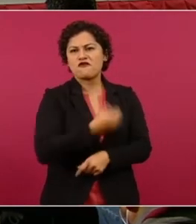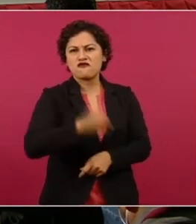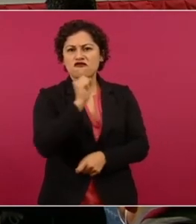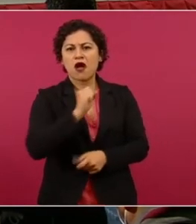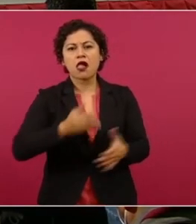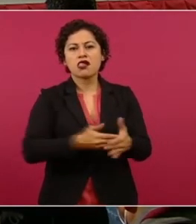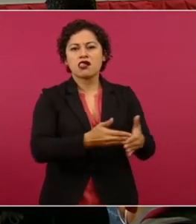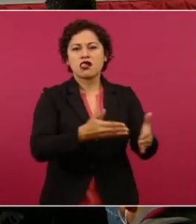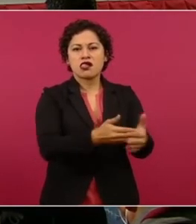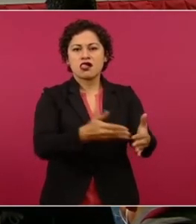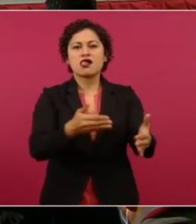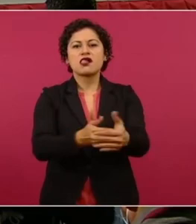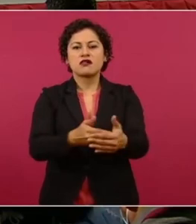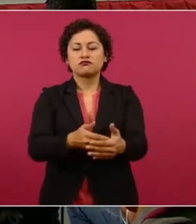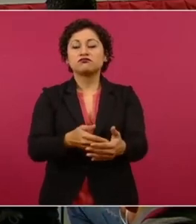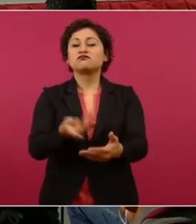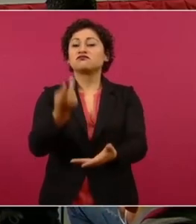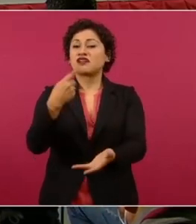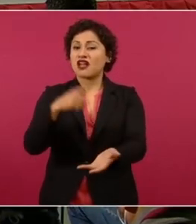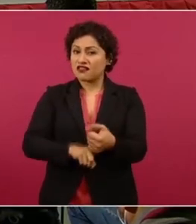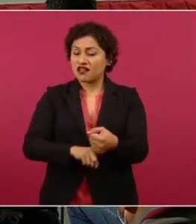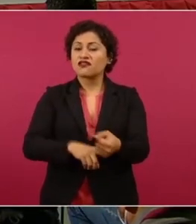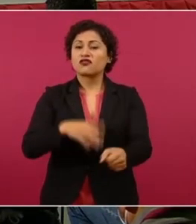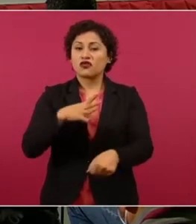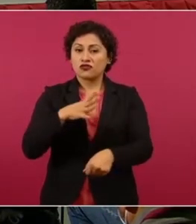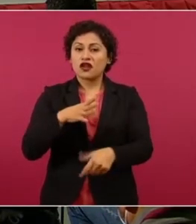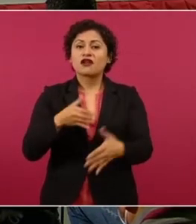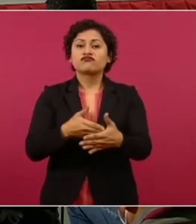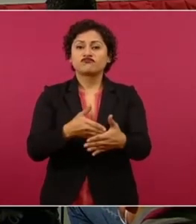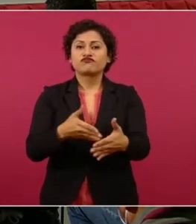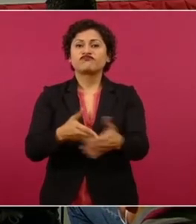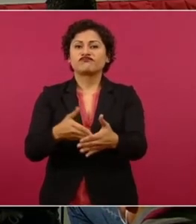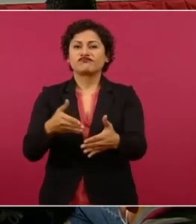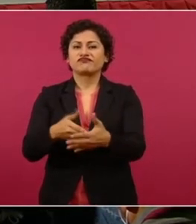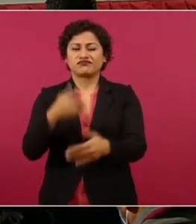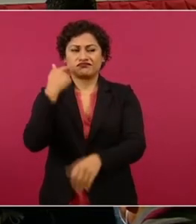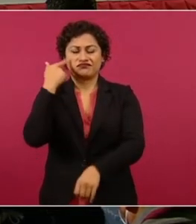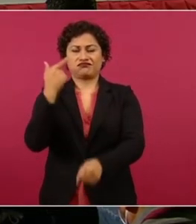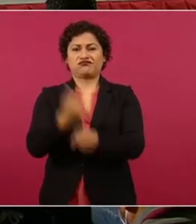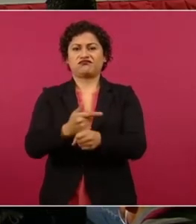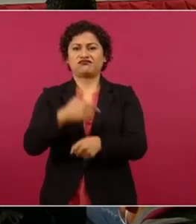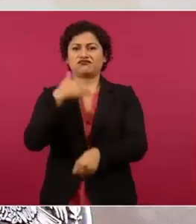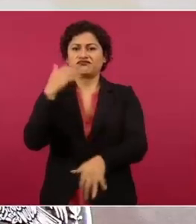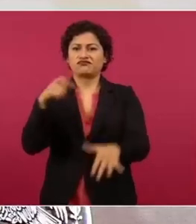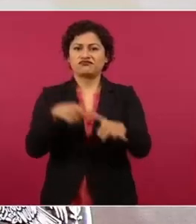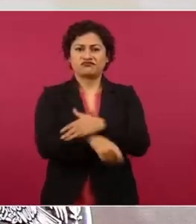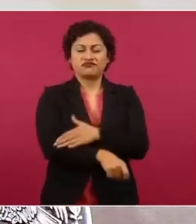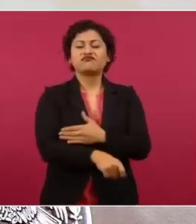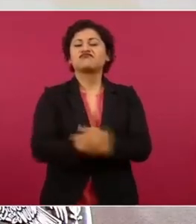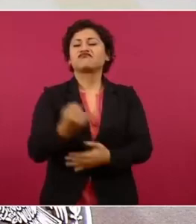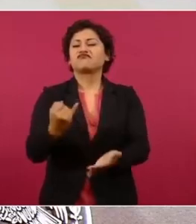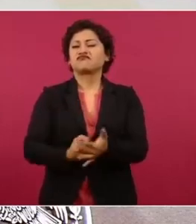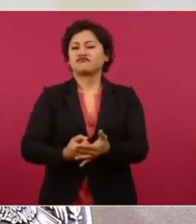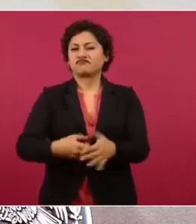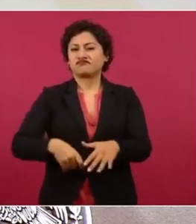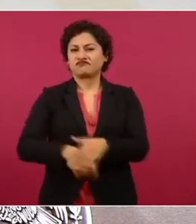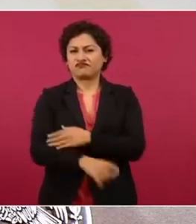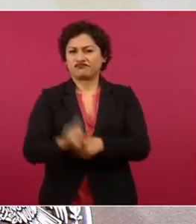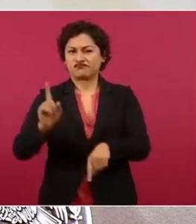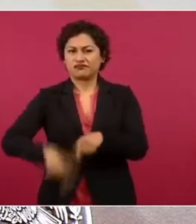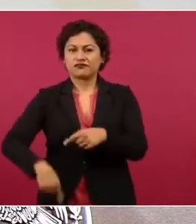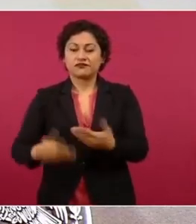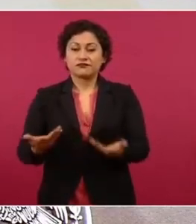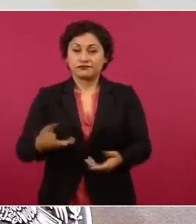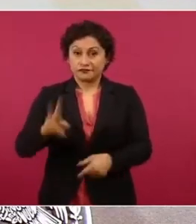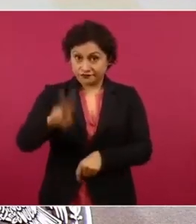prácticas que son muy difíciles de no verlas como corrupción y evasión fiscal. El fútbol profesional es un